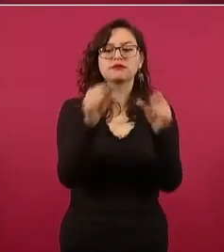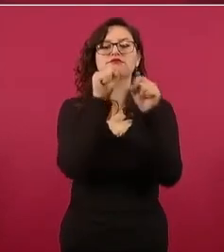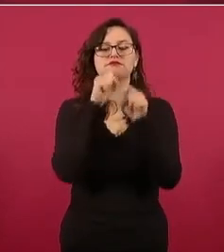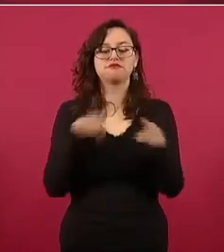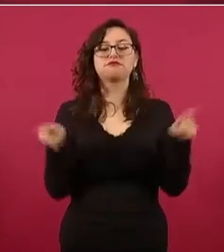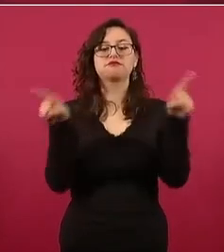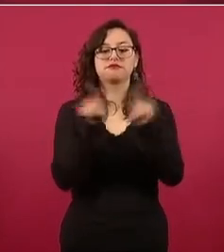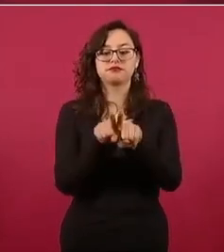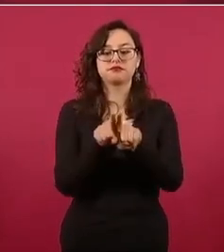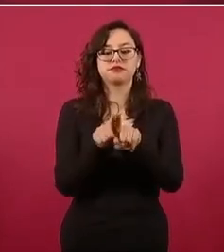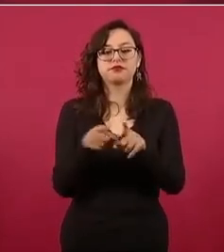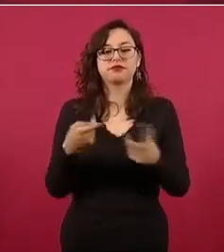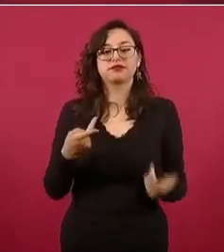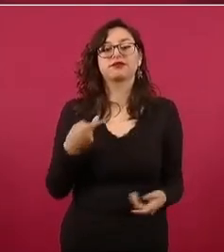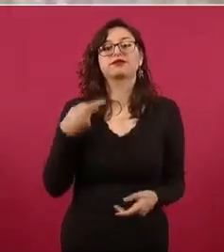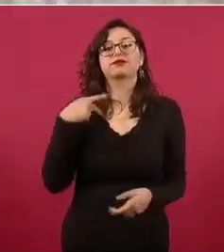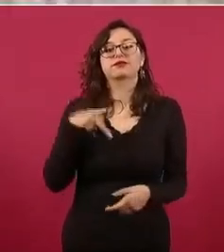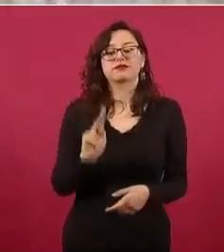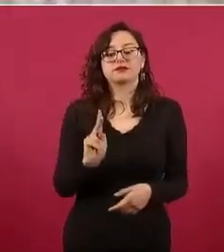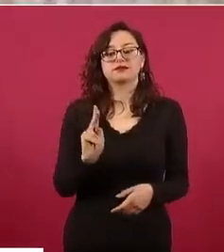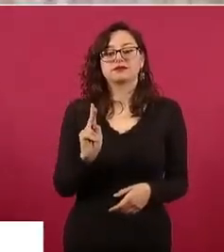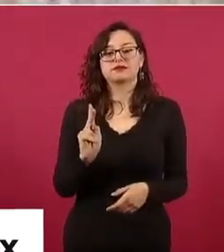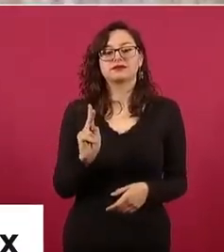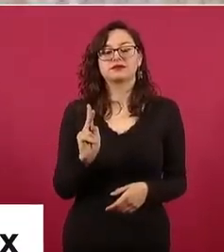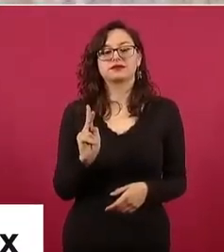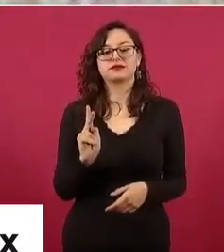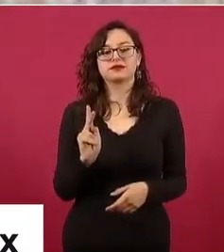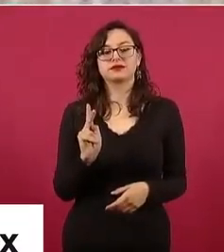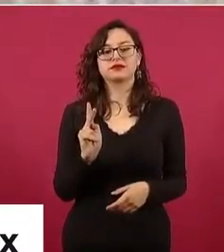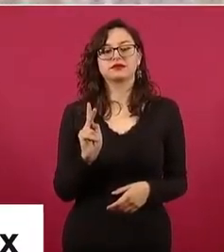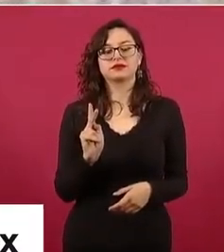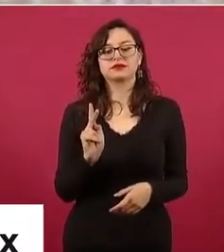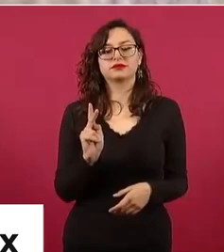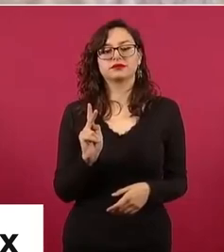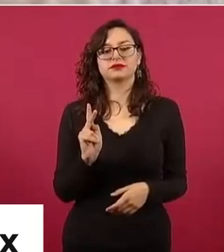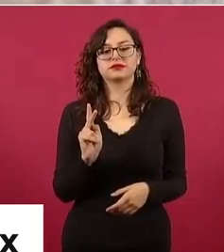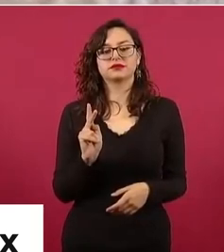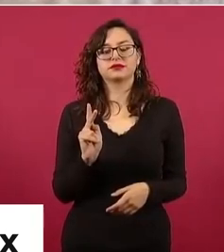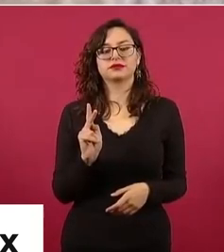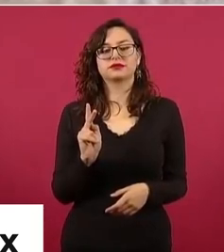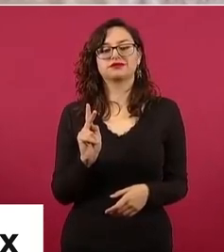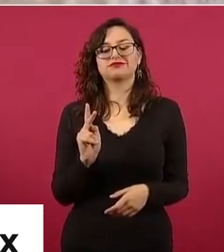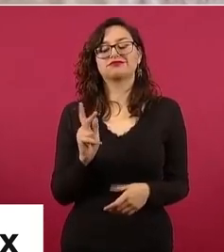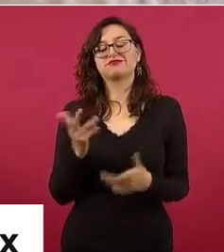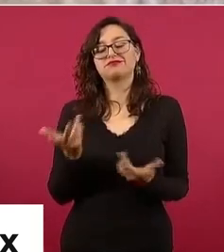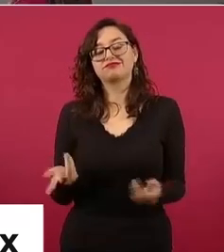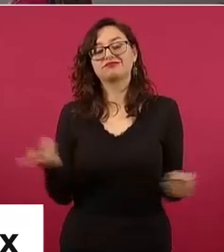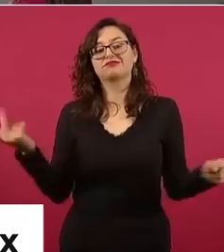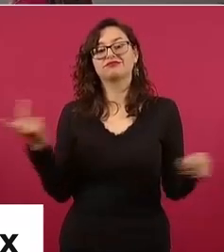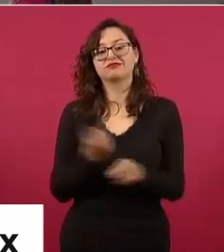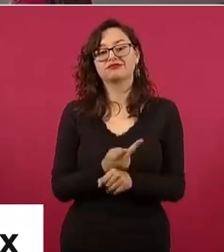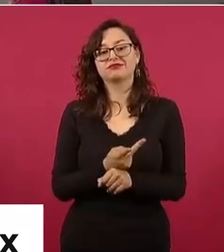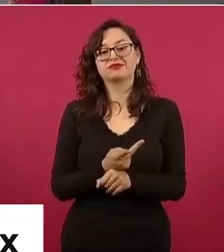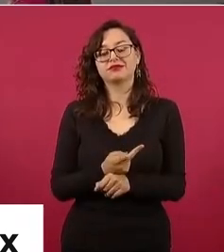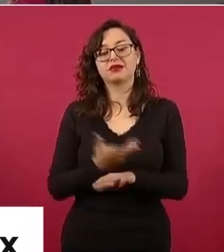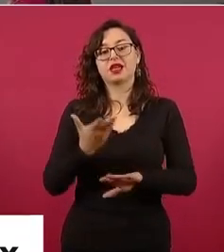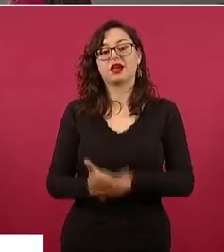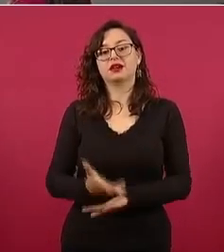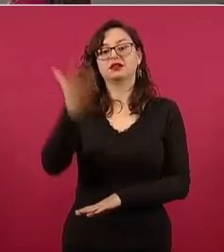había también la mala práctica